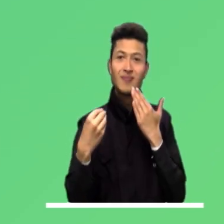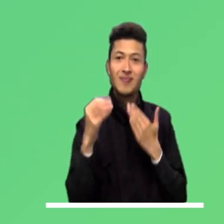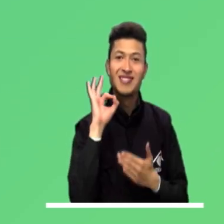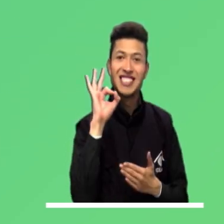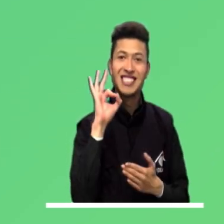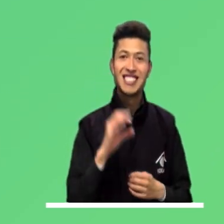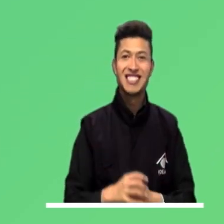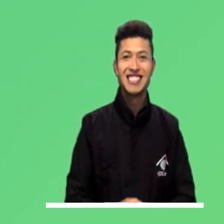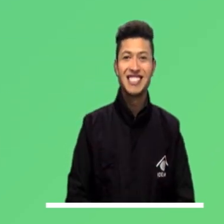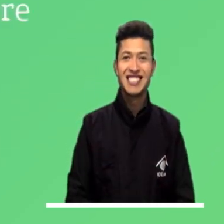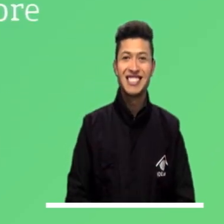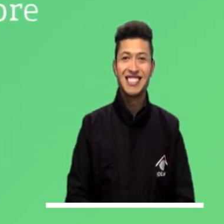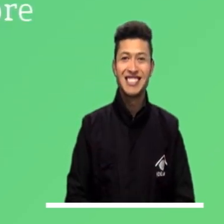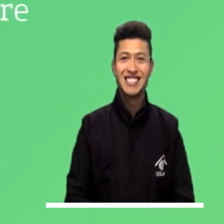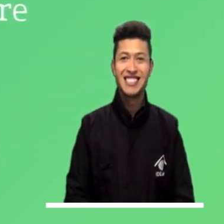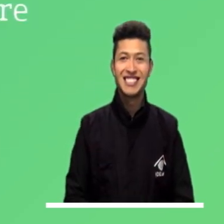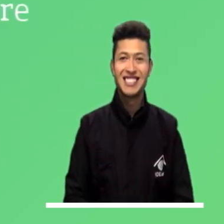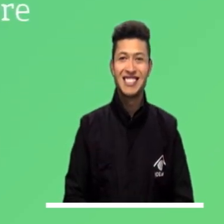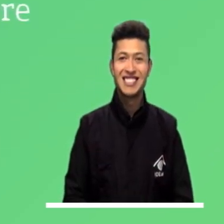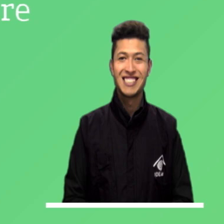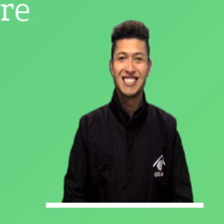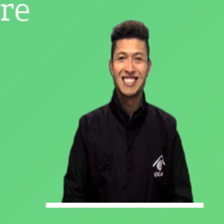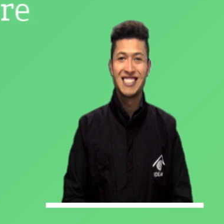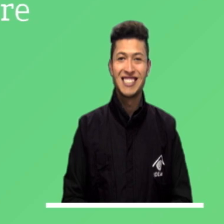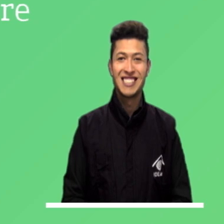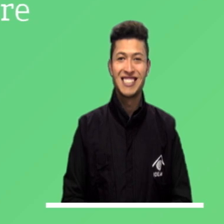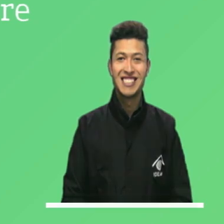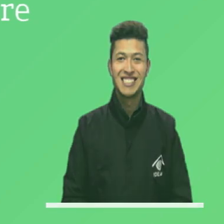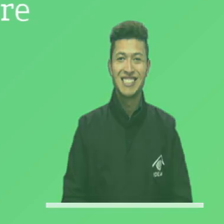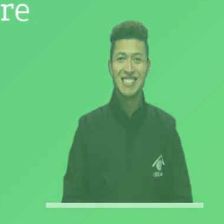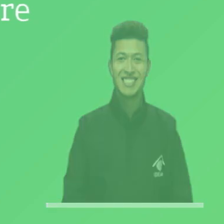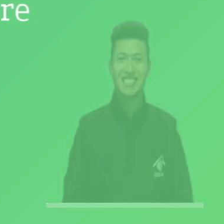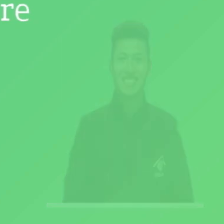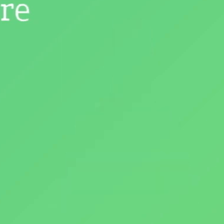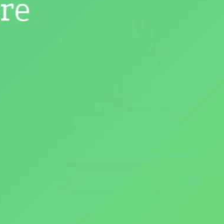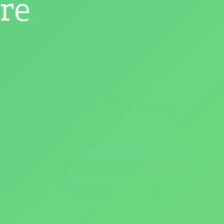Descárguela gratis, planee su día y tome las mejores decisiones.